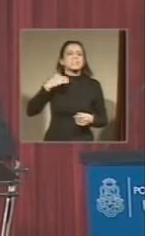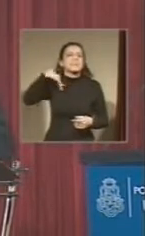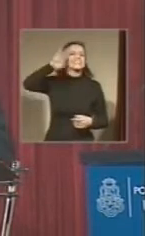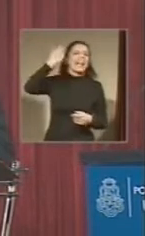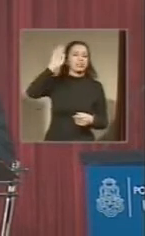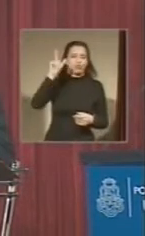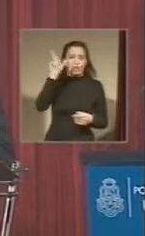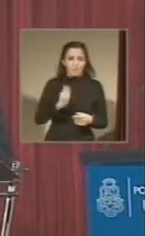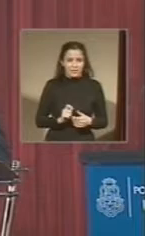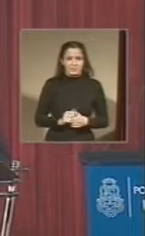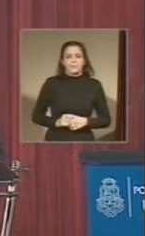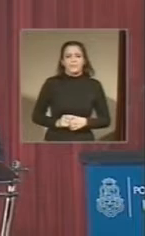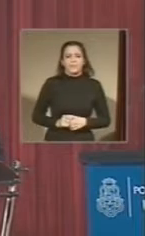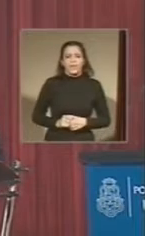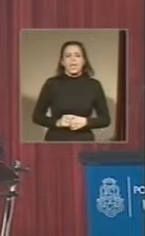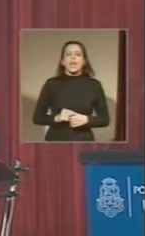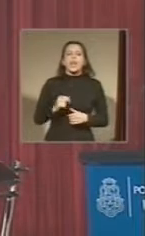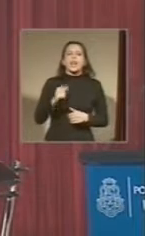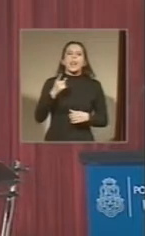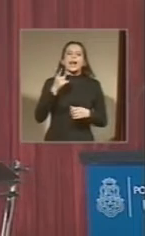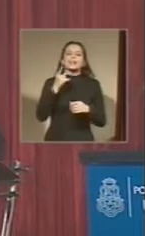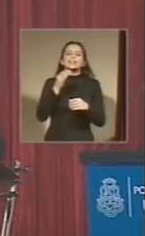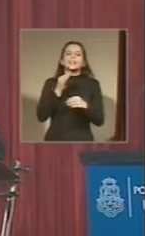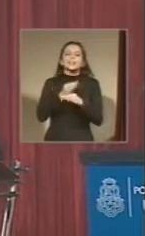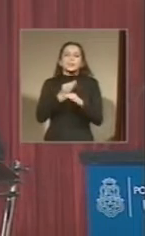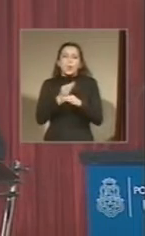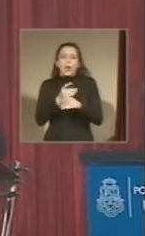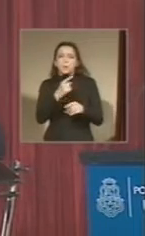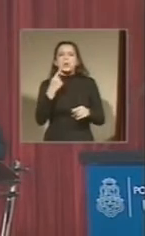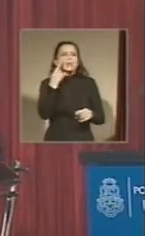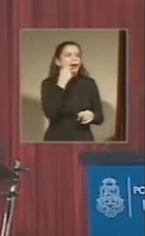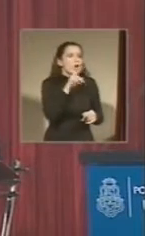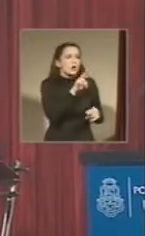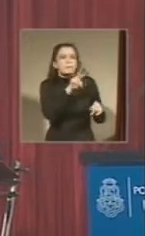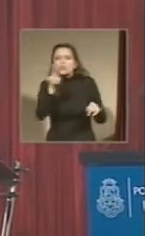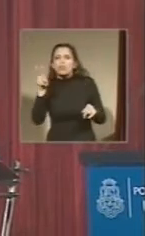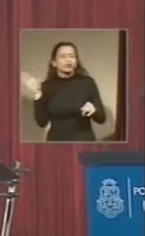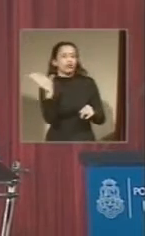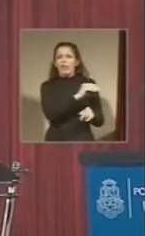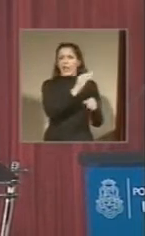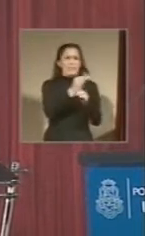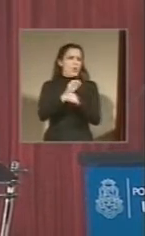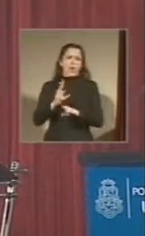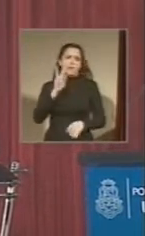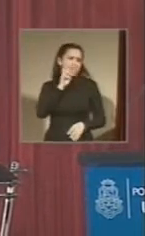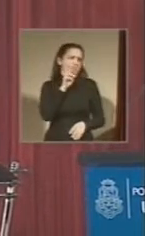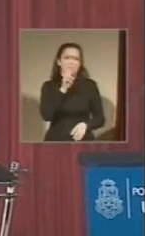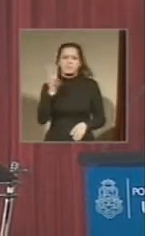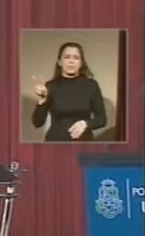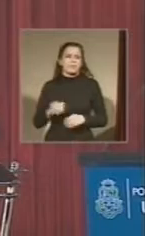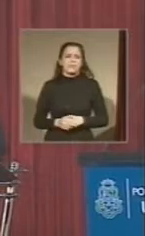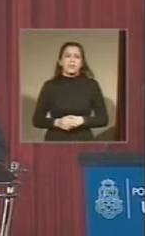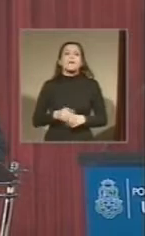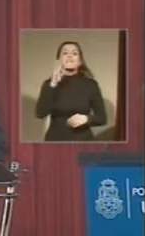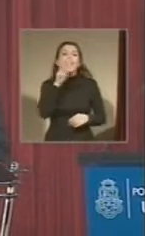recorrido toda la matriz productiva de Córdoba. Las escuelas técnicas, los invito mañana, vayan al Casa Fú, escuela técnica emblemática en Córdoba, así las hay. Vean